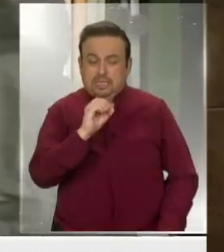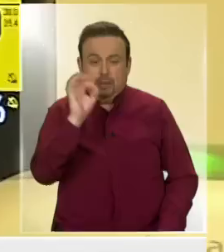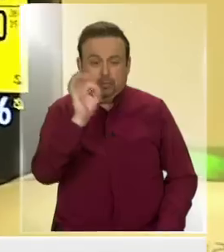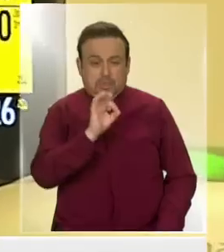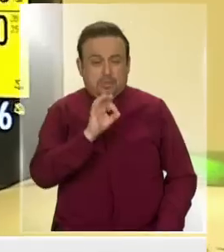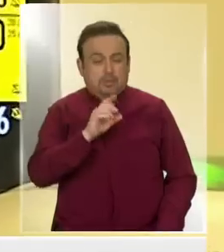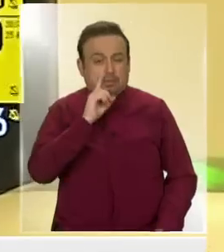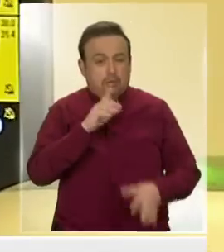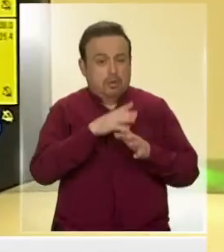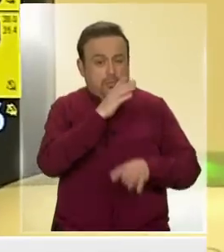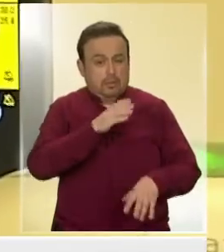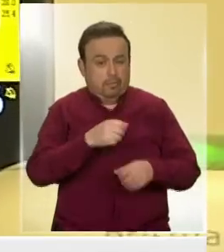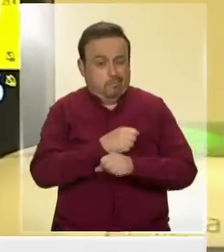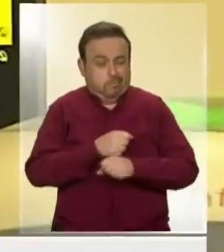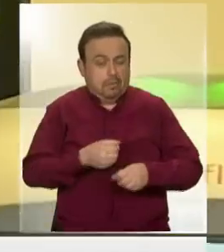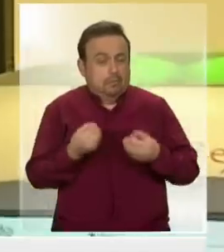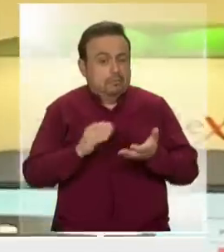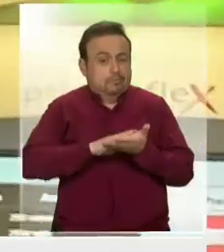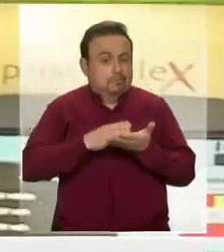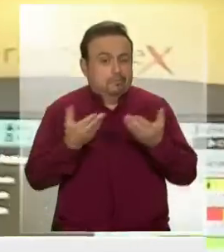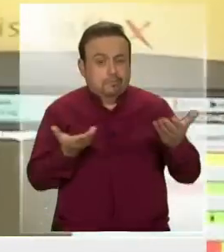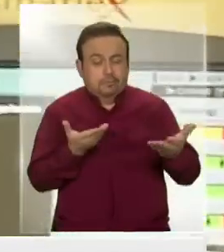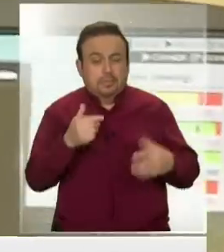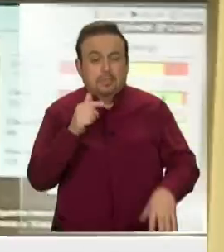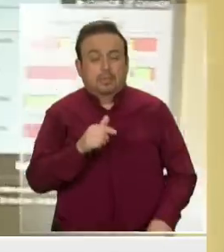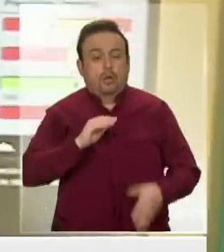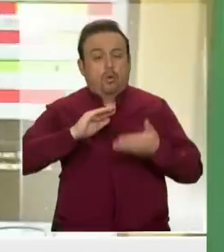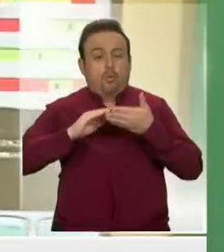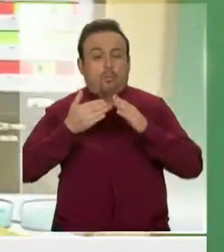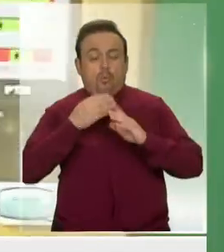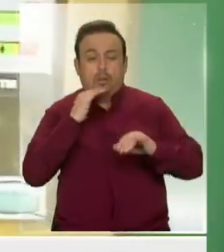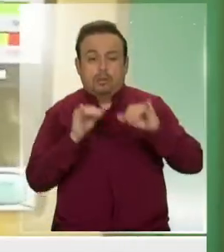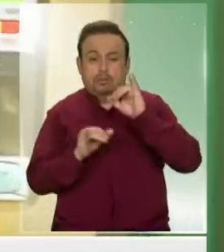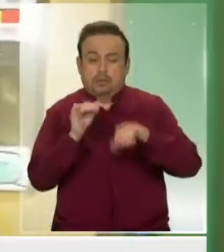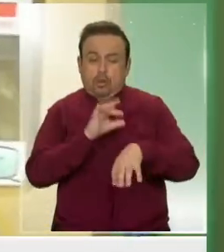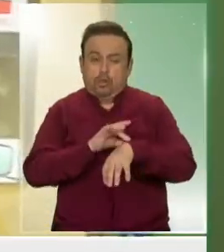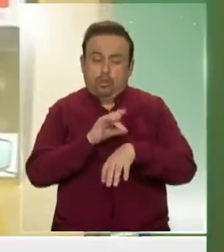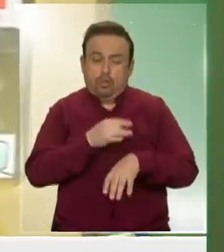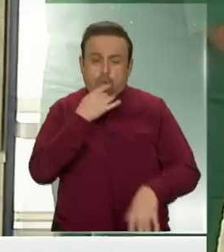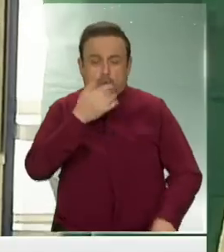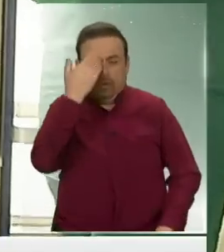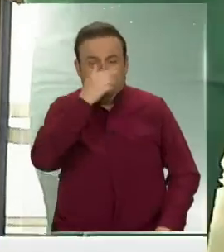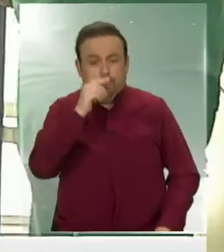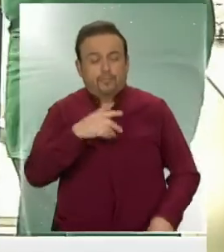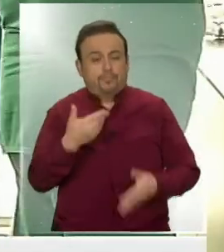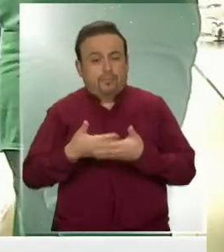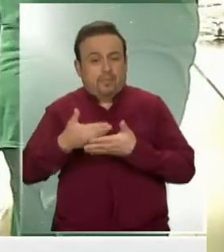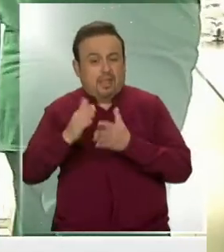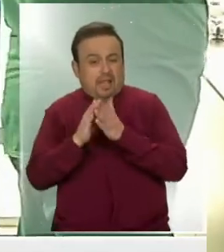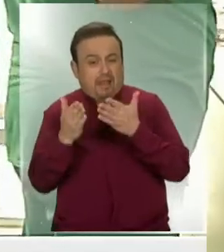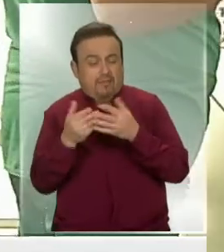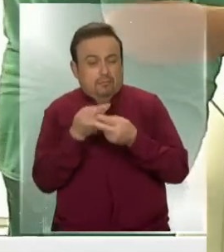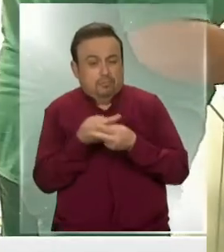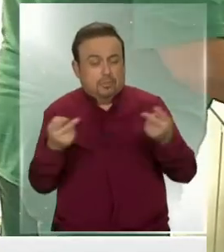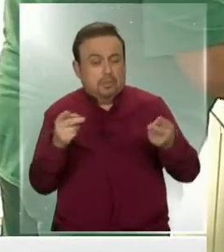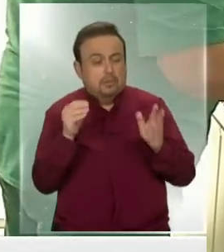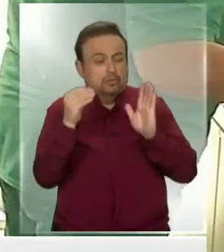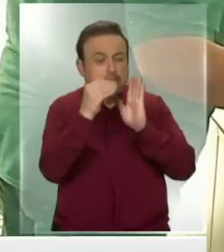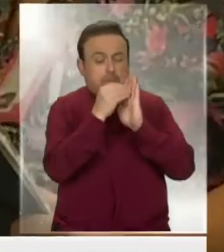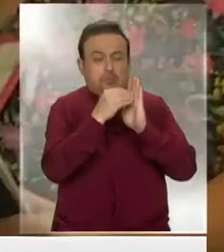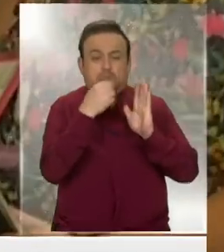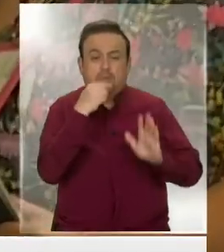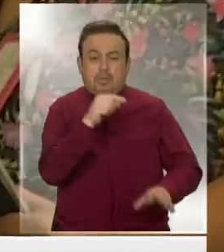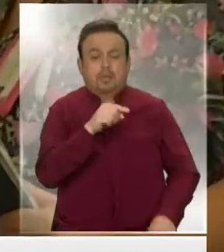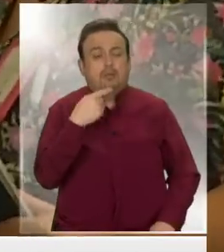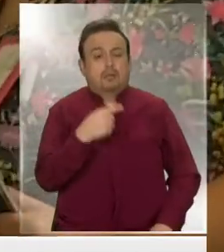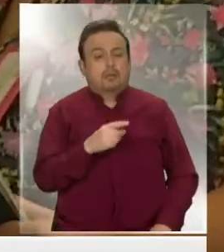de la población. ¿Qué está pasando? La comunidad científica ha expresado algunas preocupaciones en la revista Nature en un artículo diciendo que